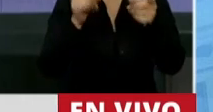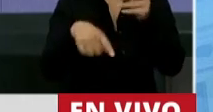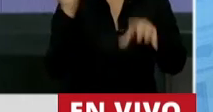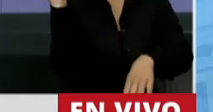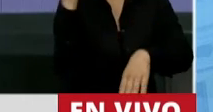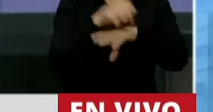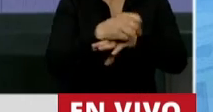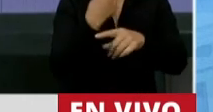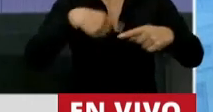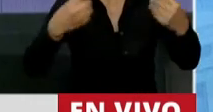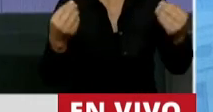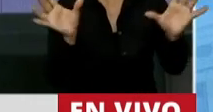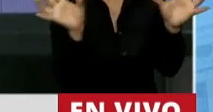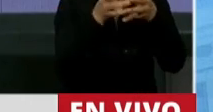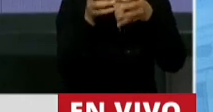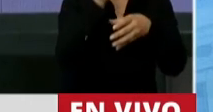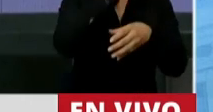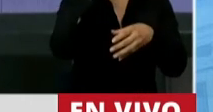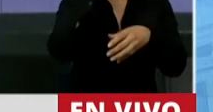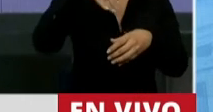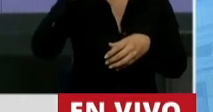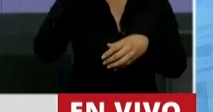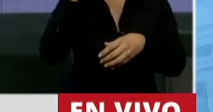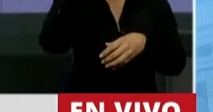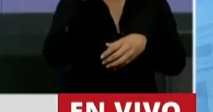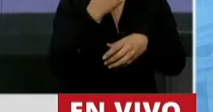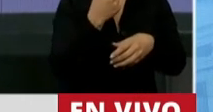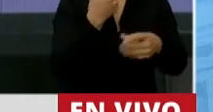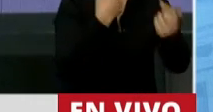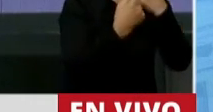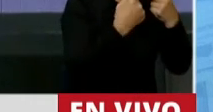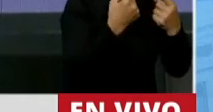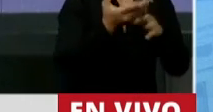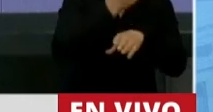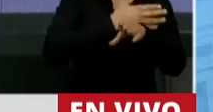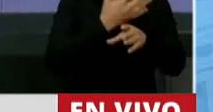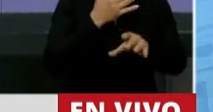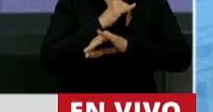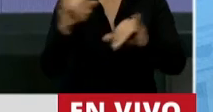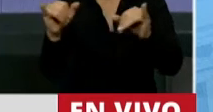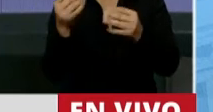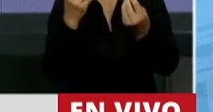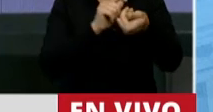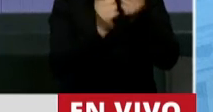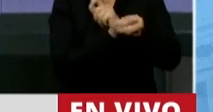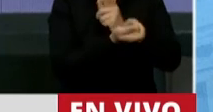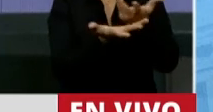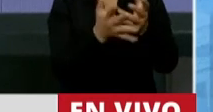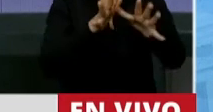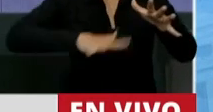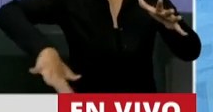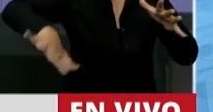en el tema de las comunidades mapuche el consentimiento previo, libre, informado, que es necesario para modificar todo lo que